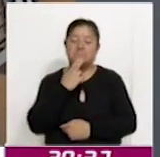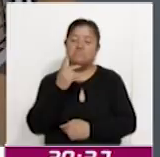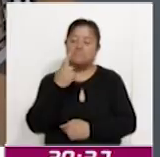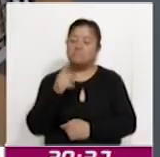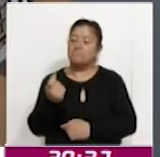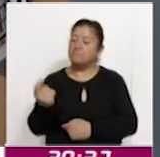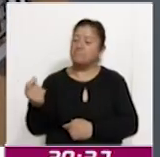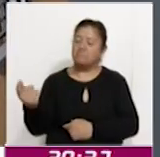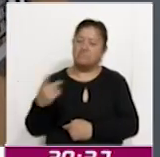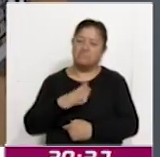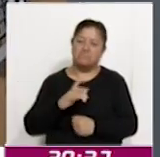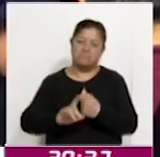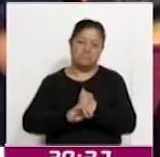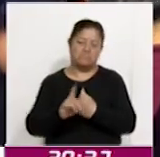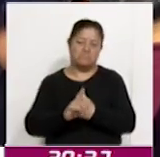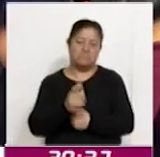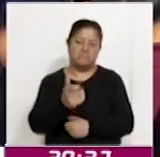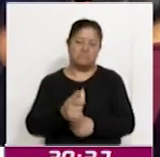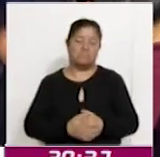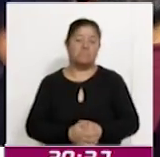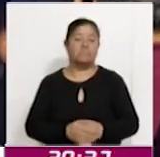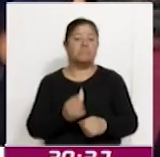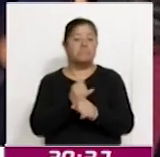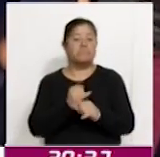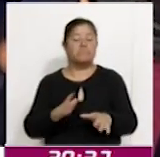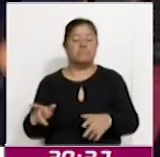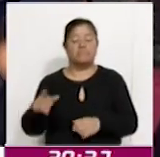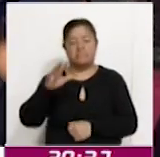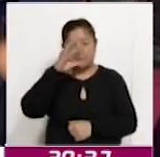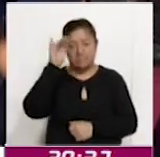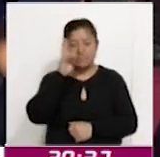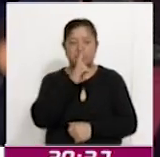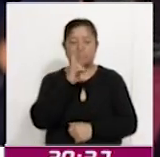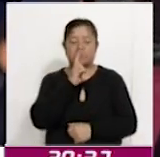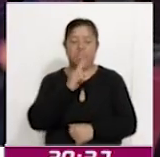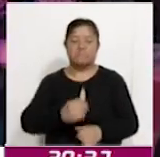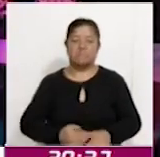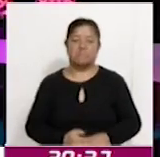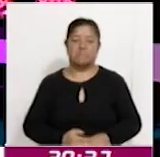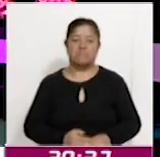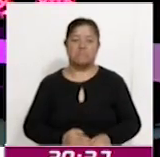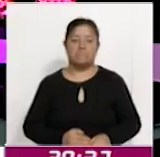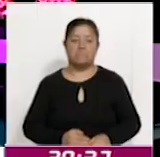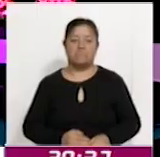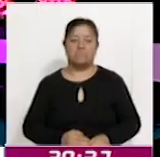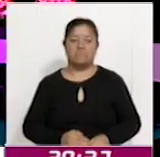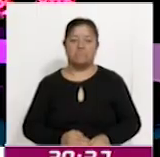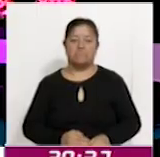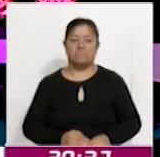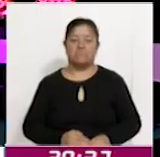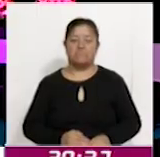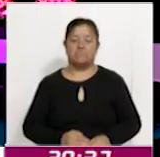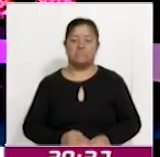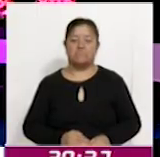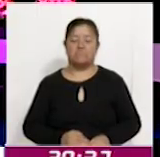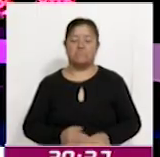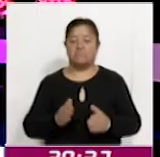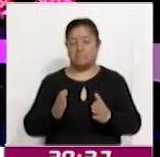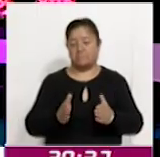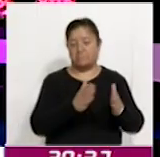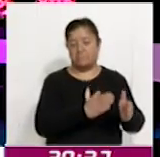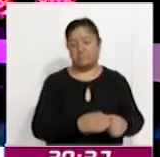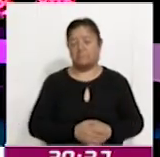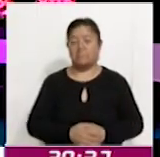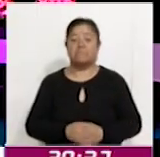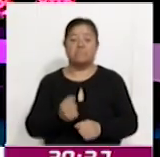dificultades económicas. Con información de la redacción, Coracyt Noticias. Y en otros temas, el Palacio de la